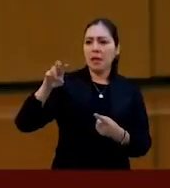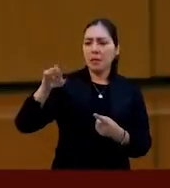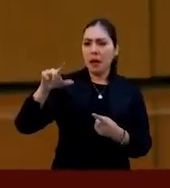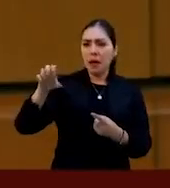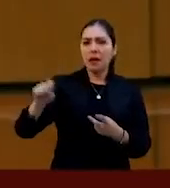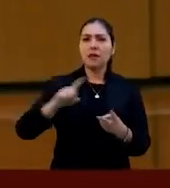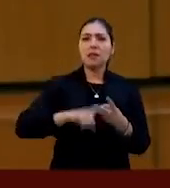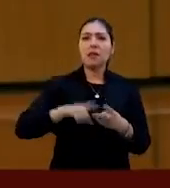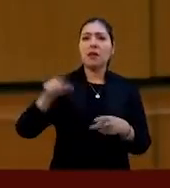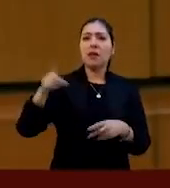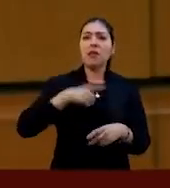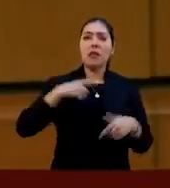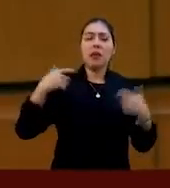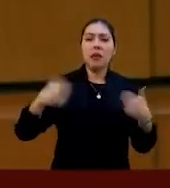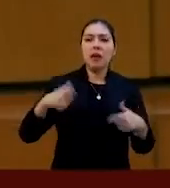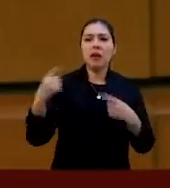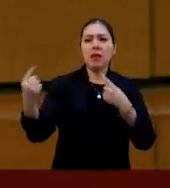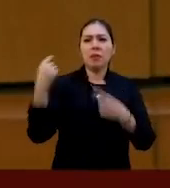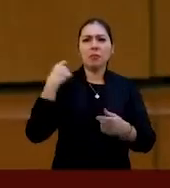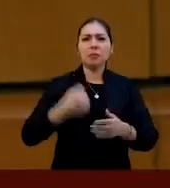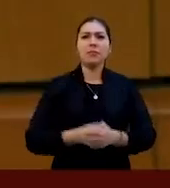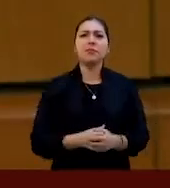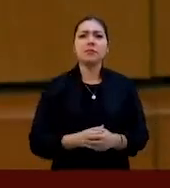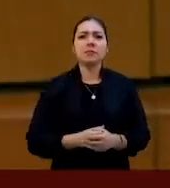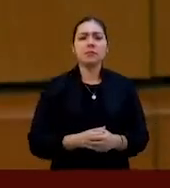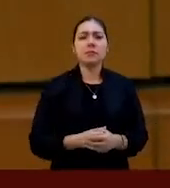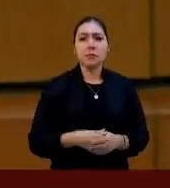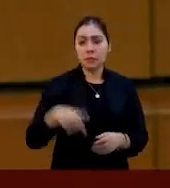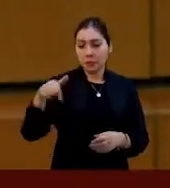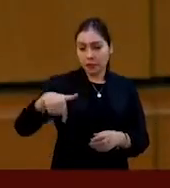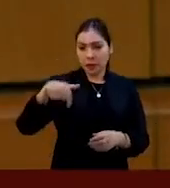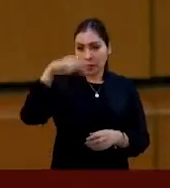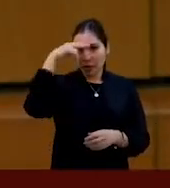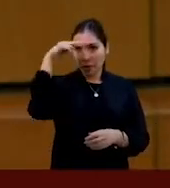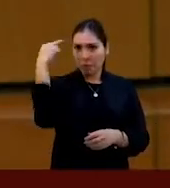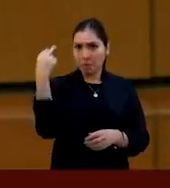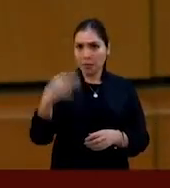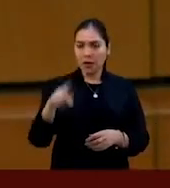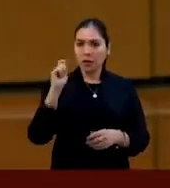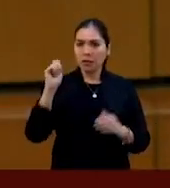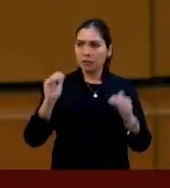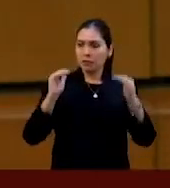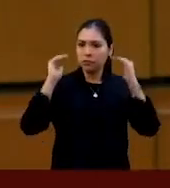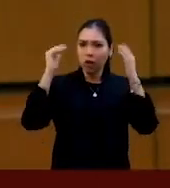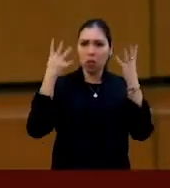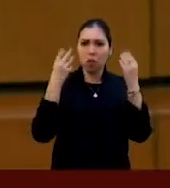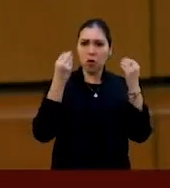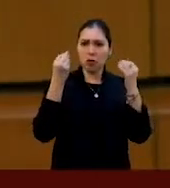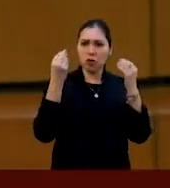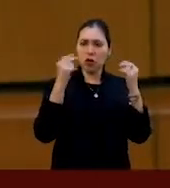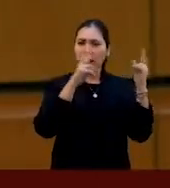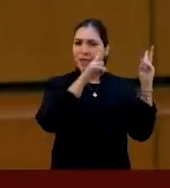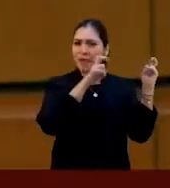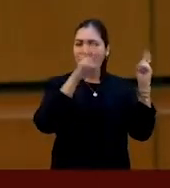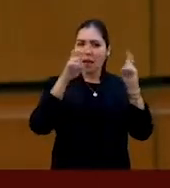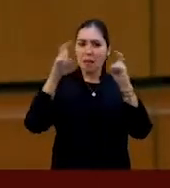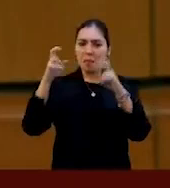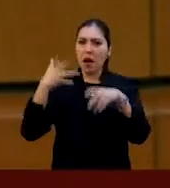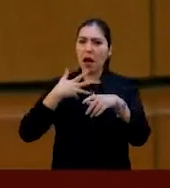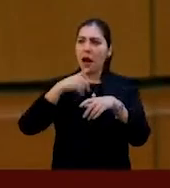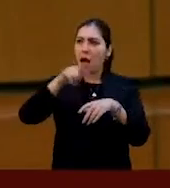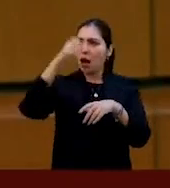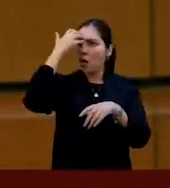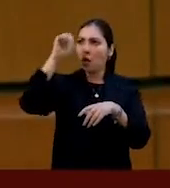México es referente en muchos temas, pero en el avance y en la protección en ley y en sentencia